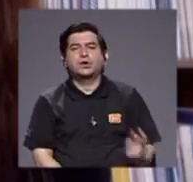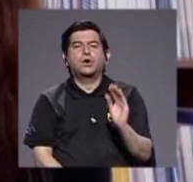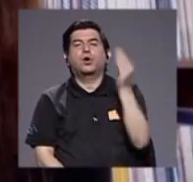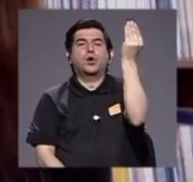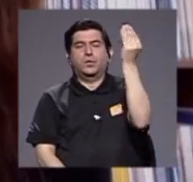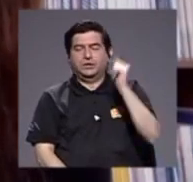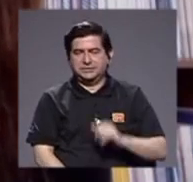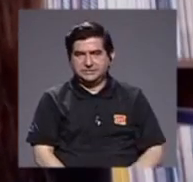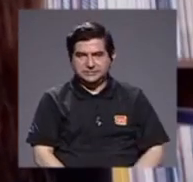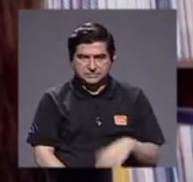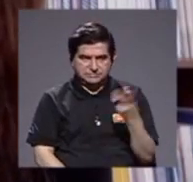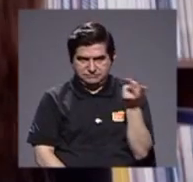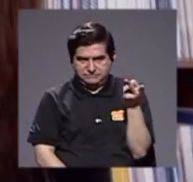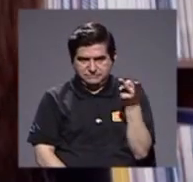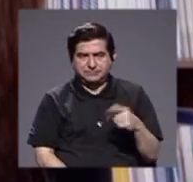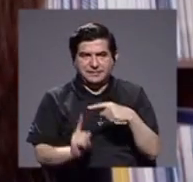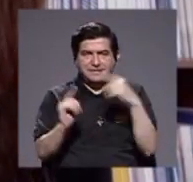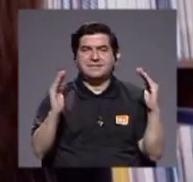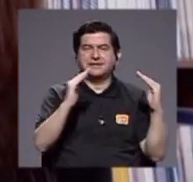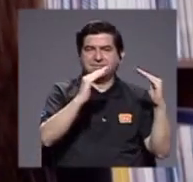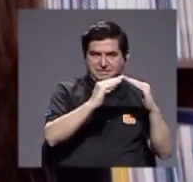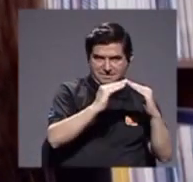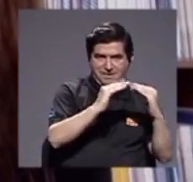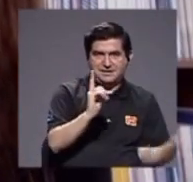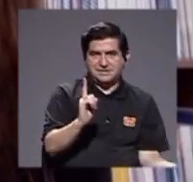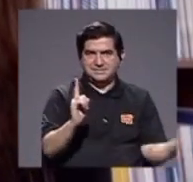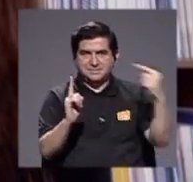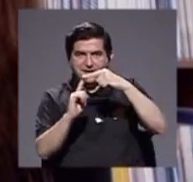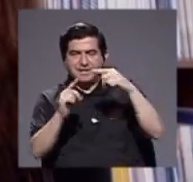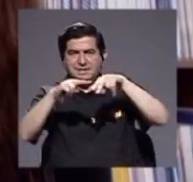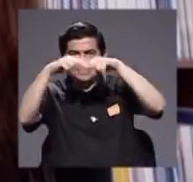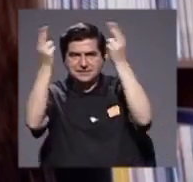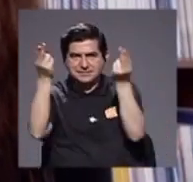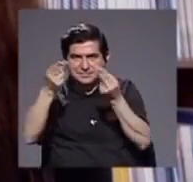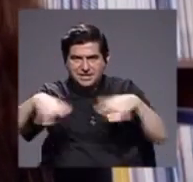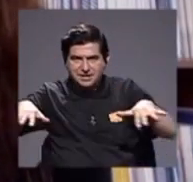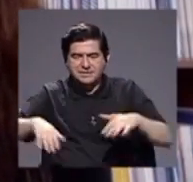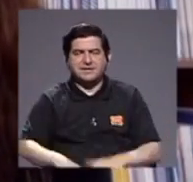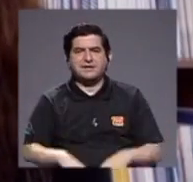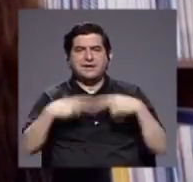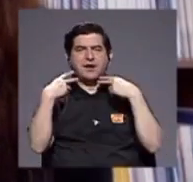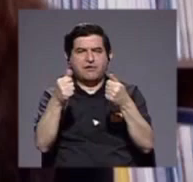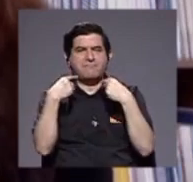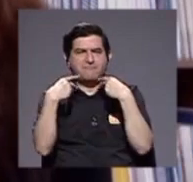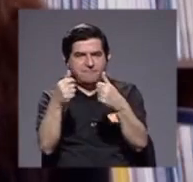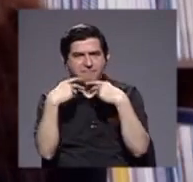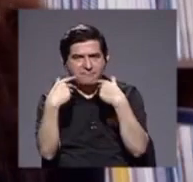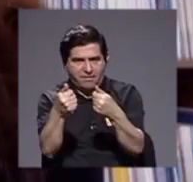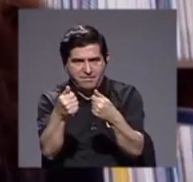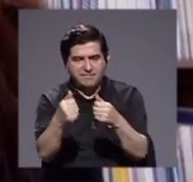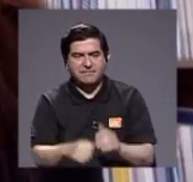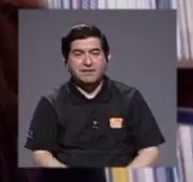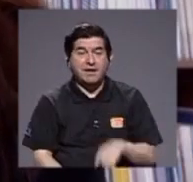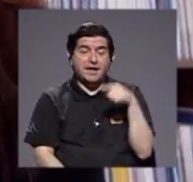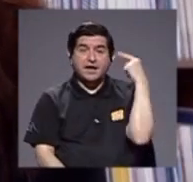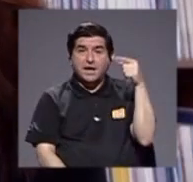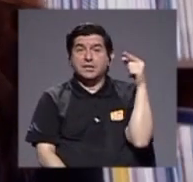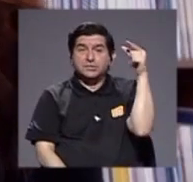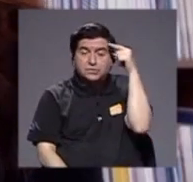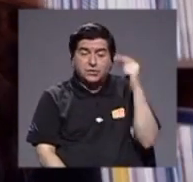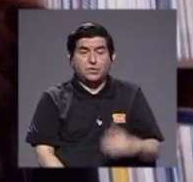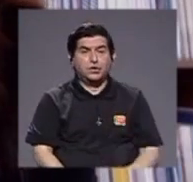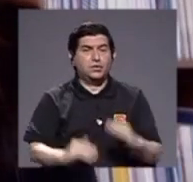jóvenes y de los niños desde sus hogares a una internet de alta velocidad. Para eso, obviamente, los